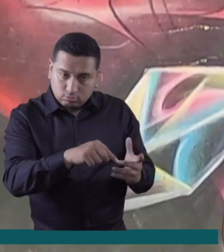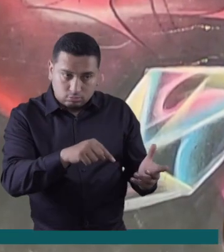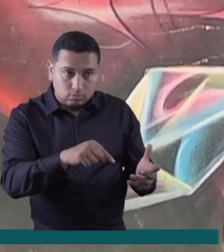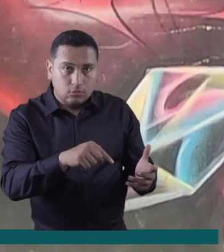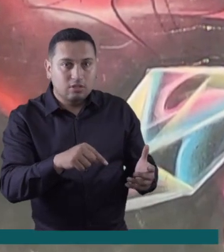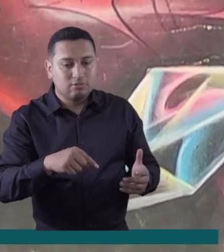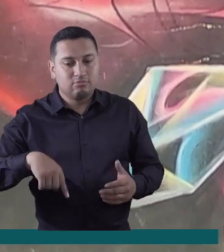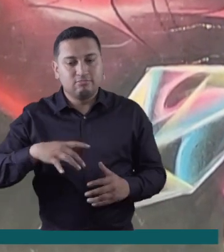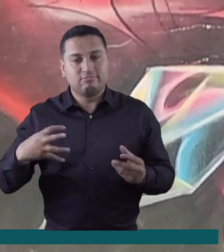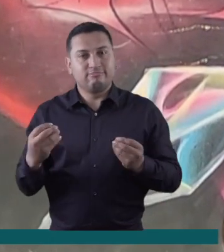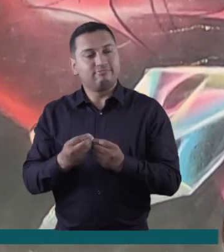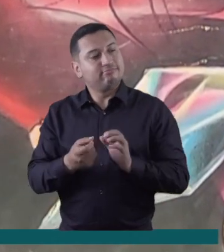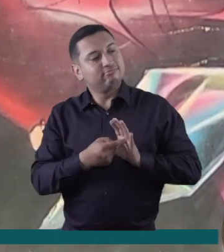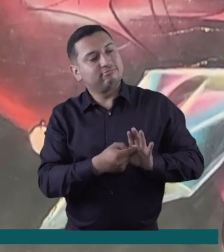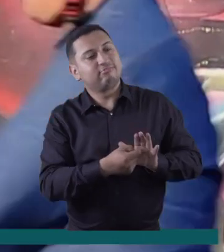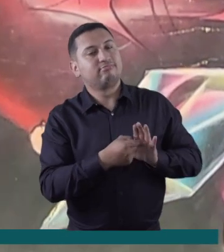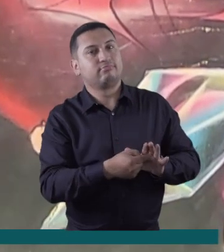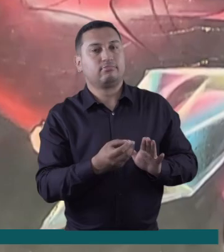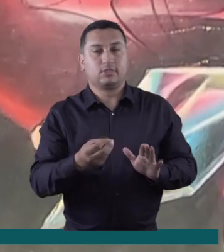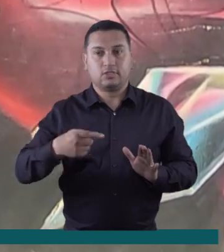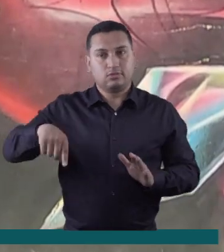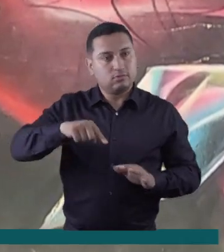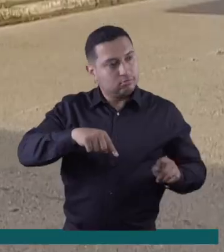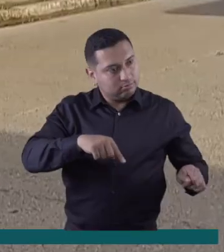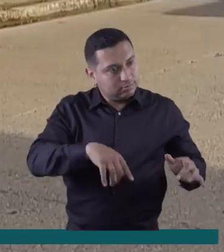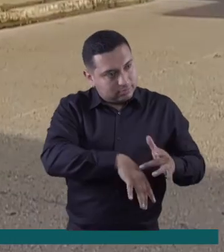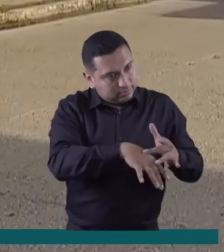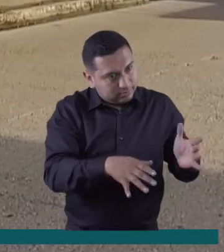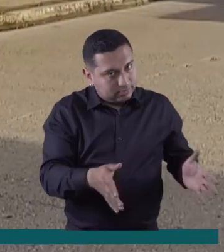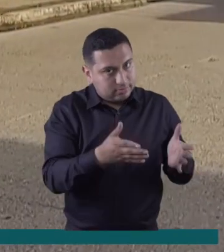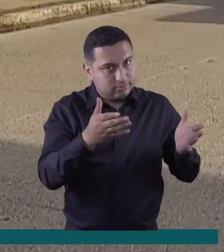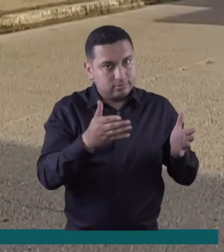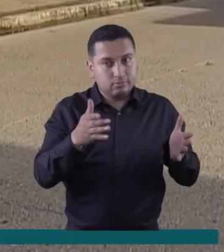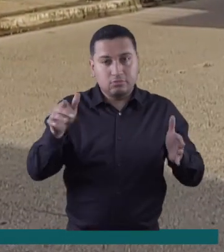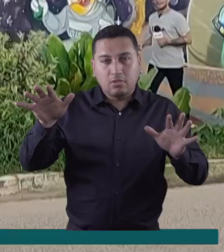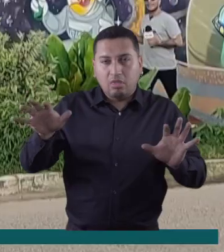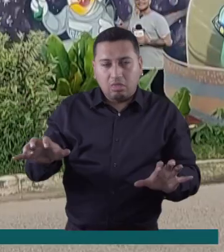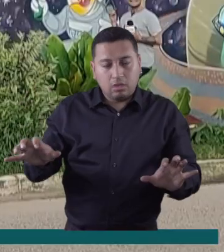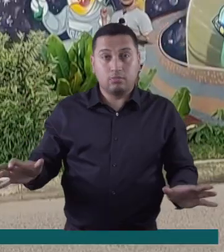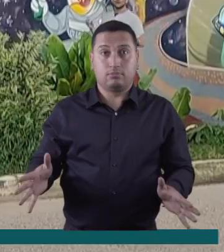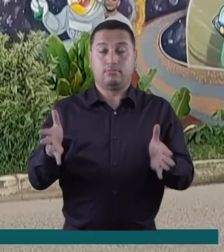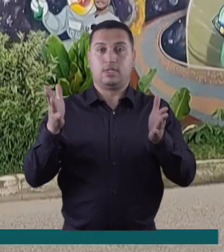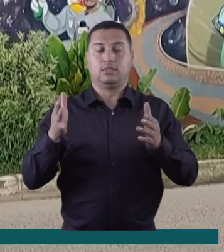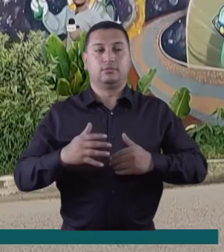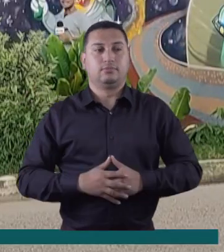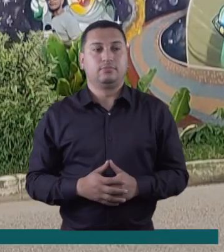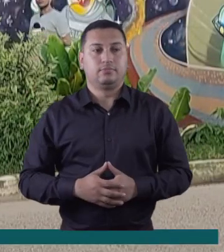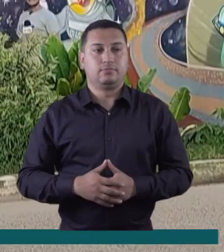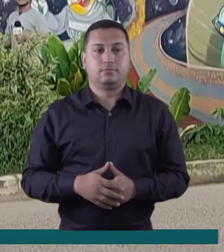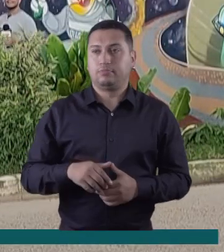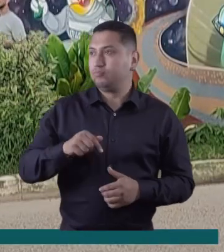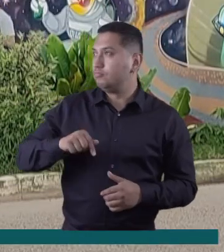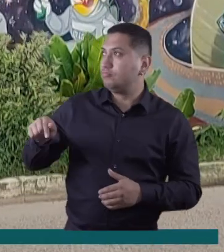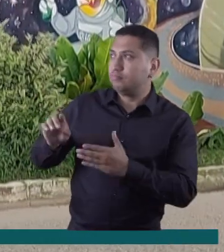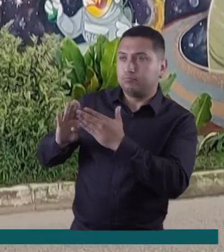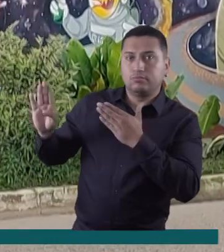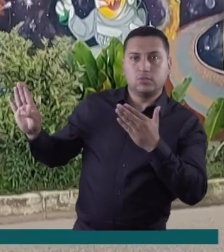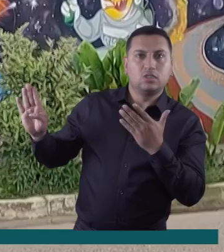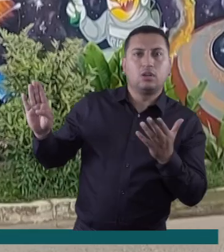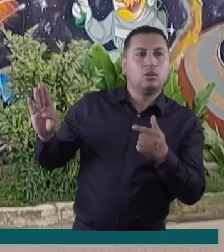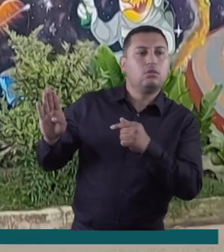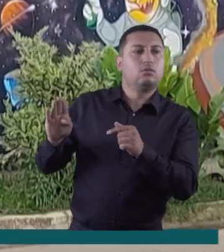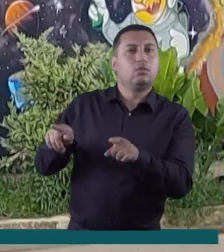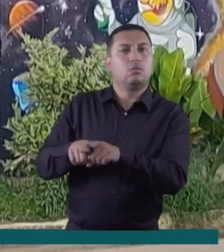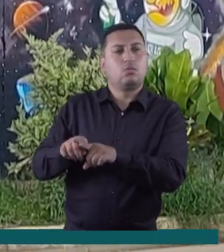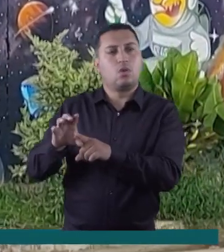permite a estos jóvenes demostrar su talento, embelleciendo los espacios que antes fueron grises. Las historias que plasman los artistas en los